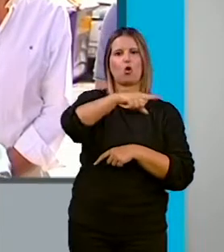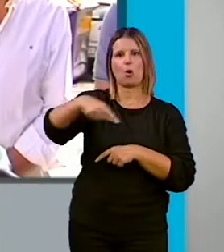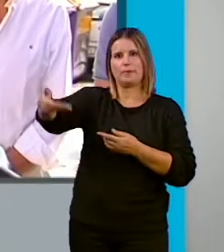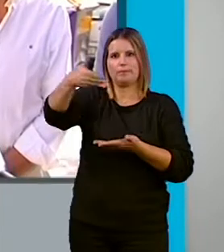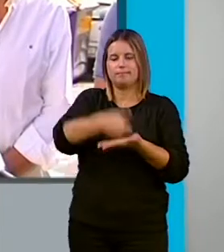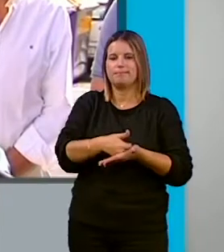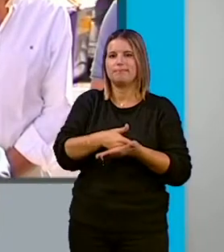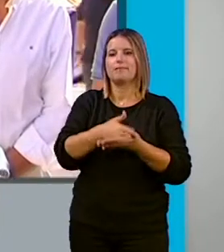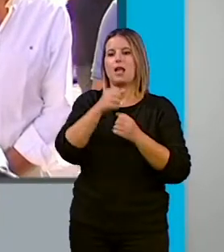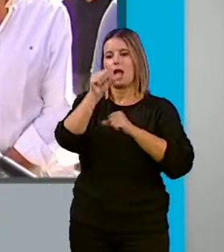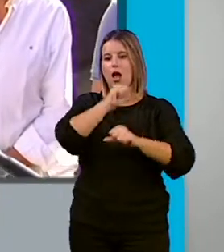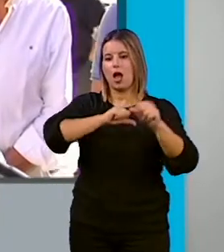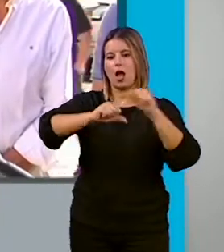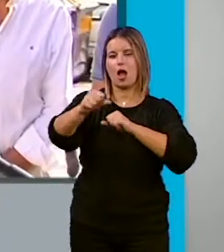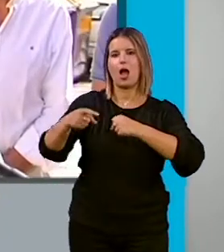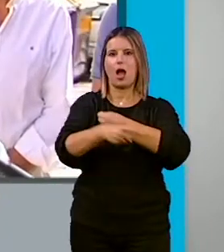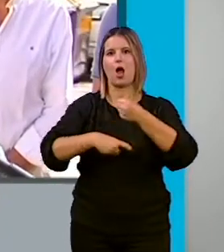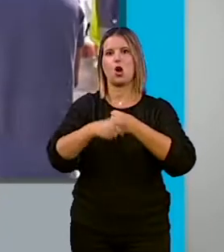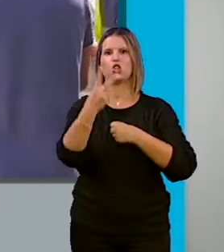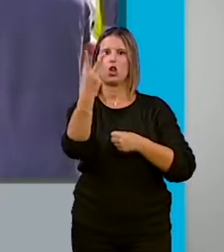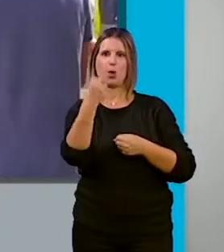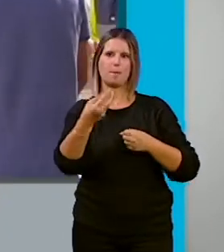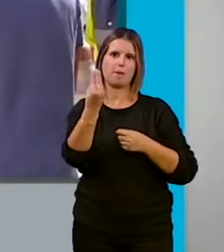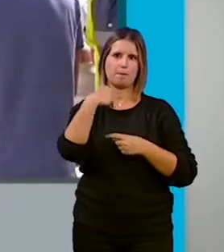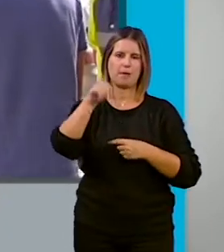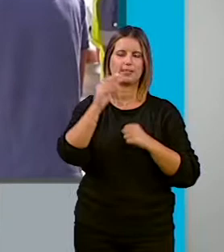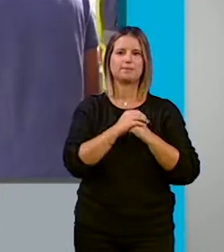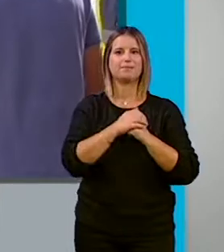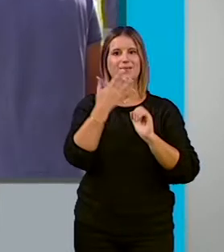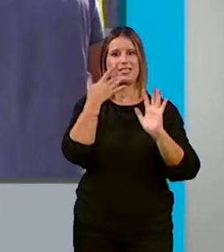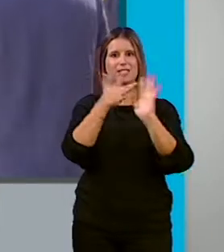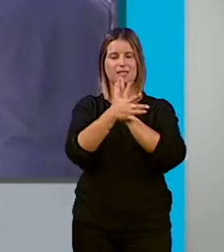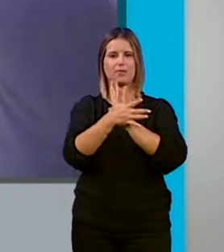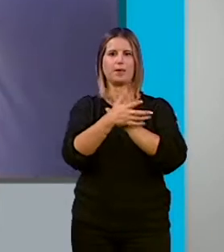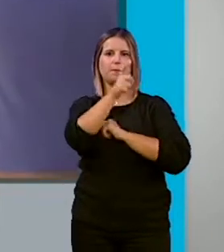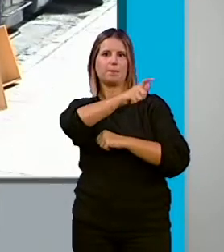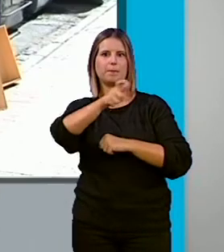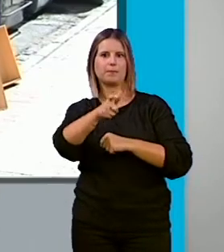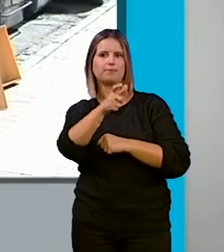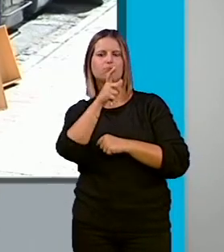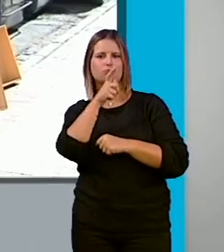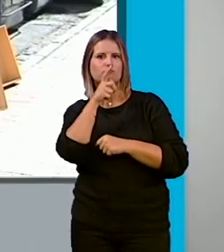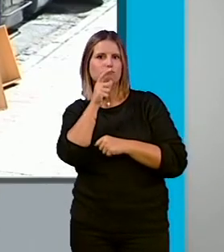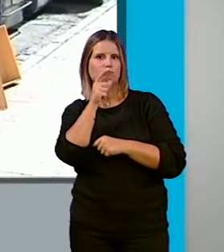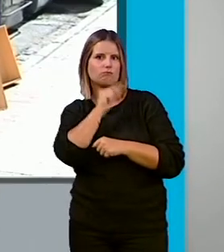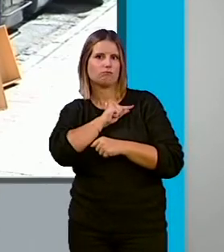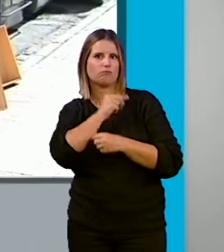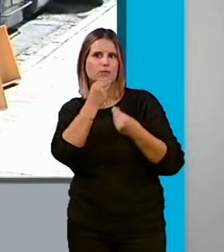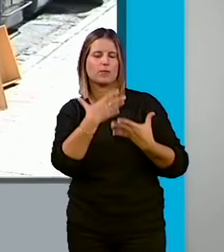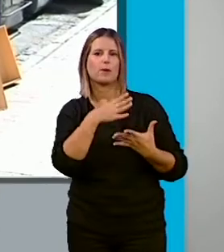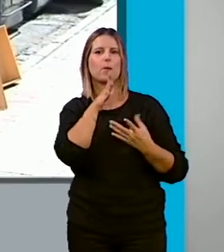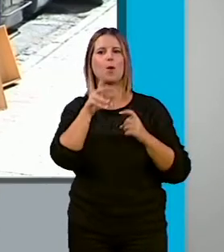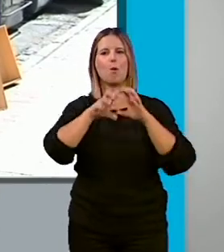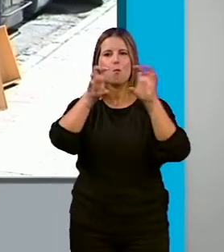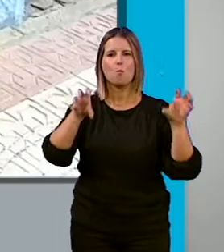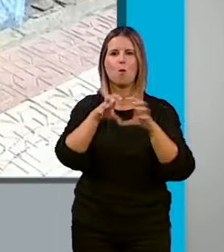esto repunta a partir de agosto en torno a unas 2.000 peticiones. Calvo ha apelado al civismo vecinal, afirmando que además de las peticiones de recogidas de